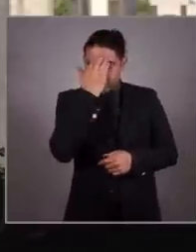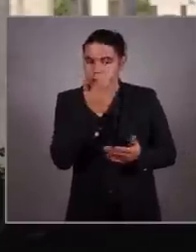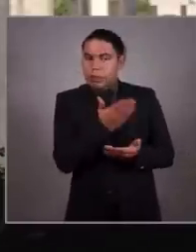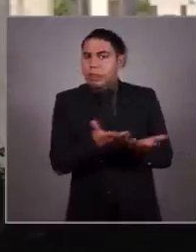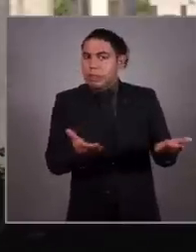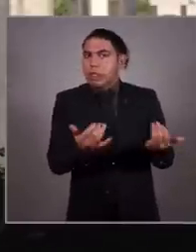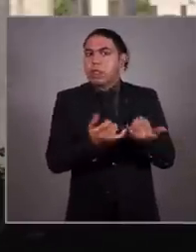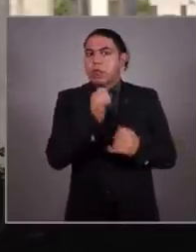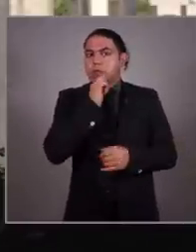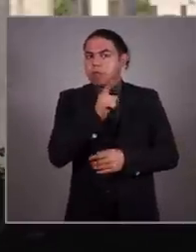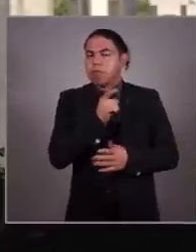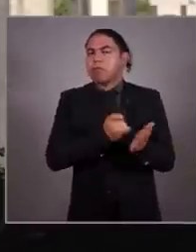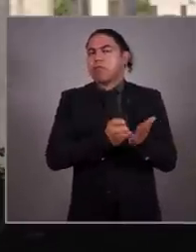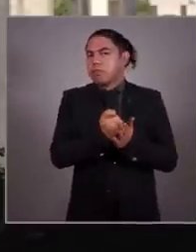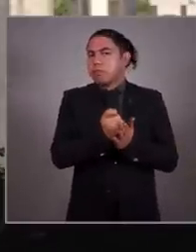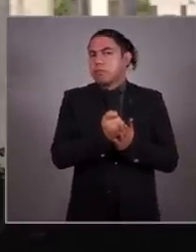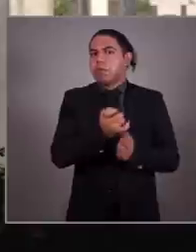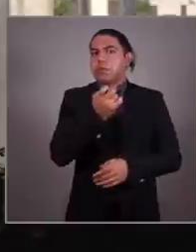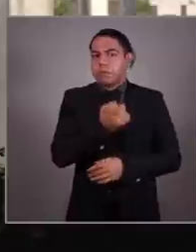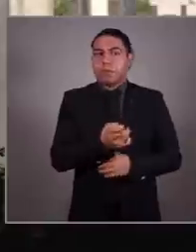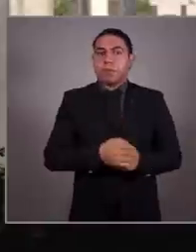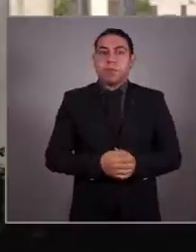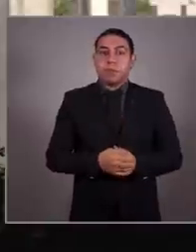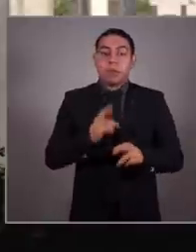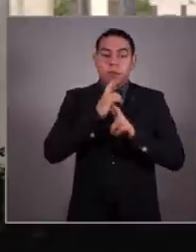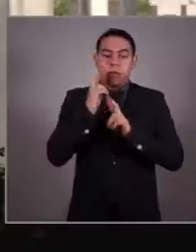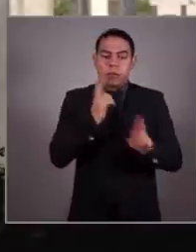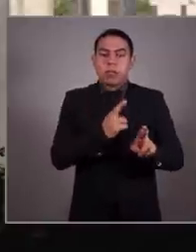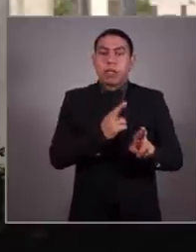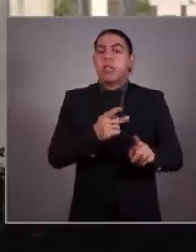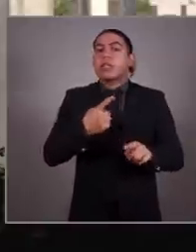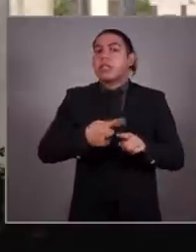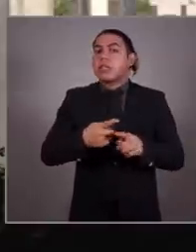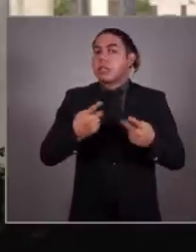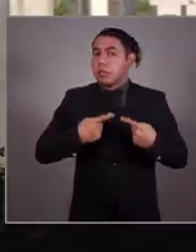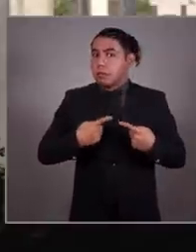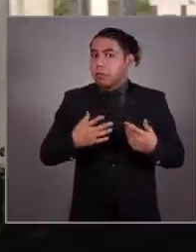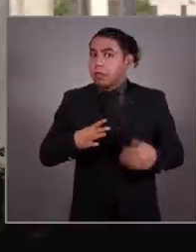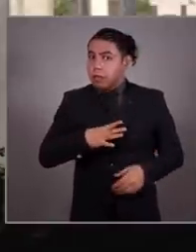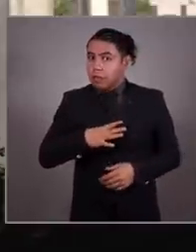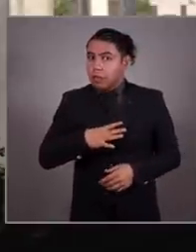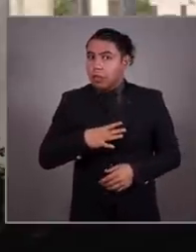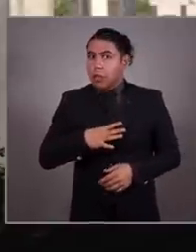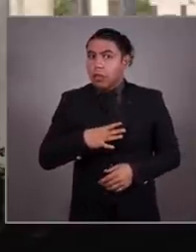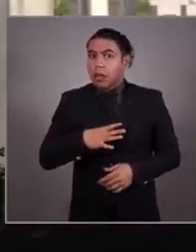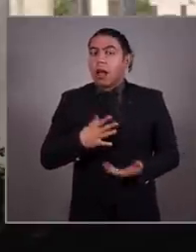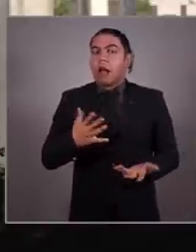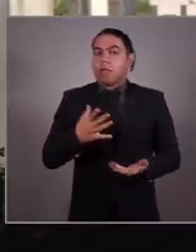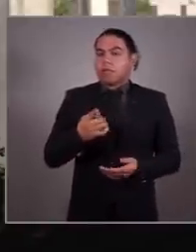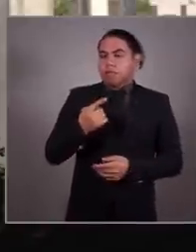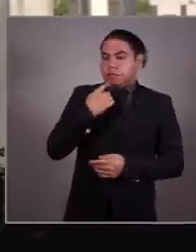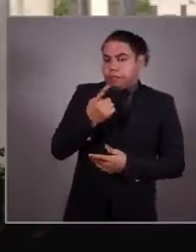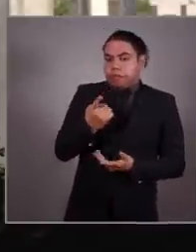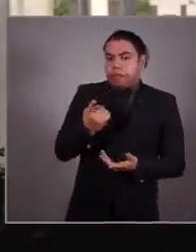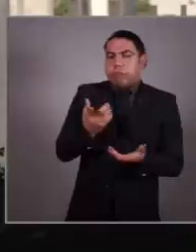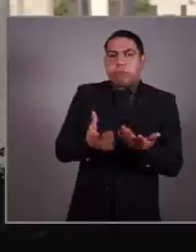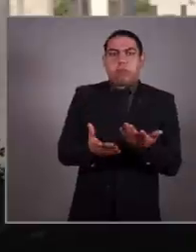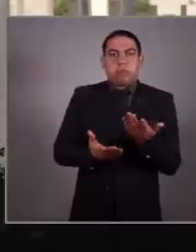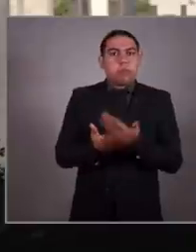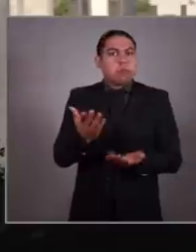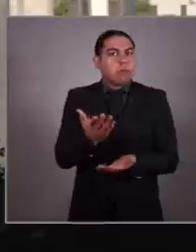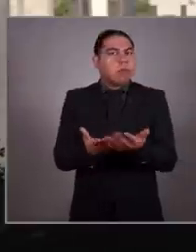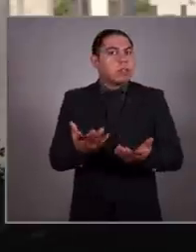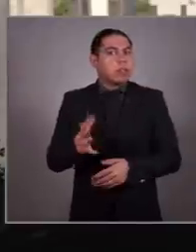convicción y esa decisión. Los resultados de quienes sostuvieron esa decisión hablan por sí mismos.